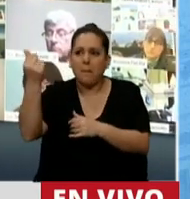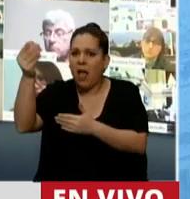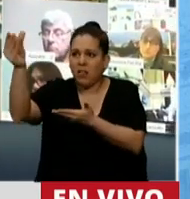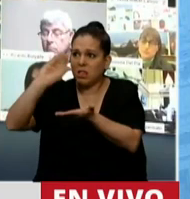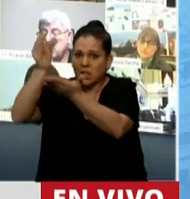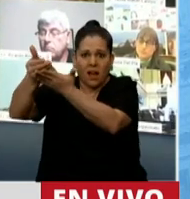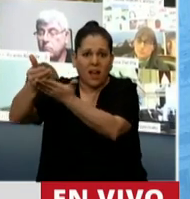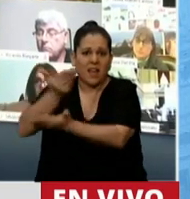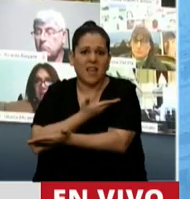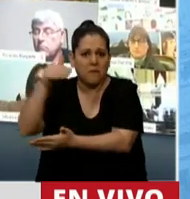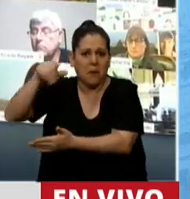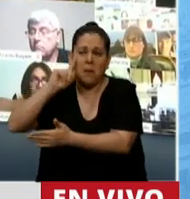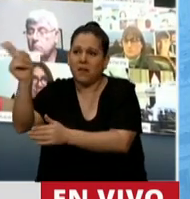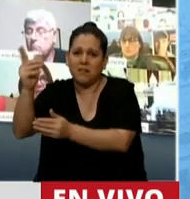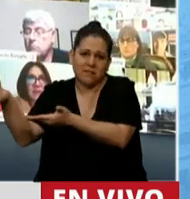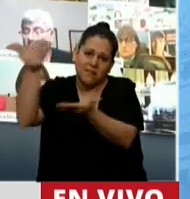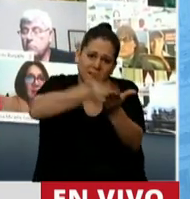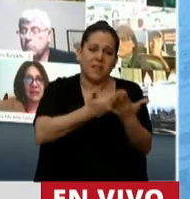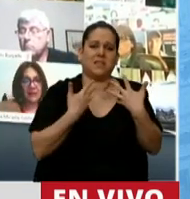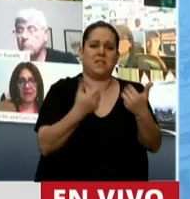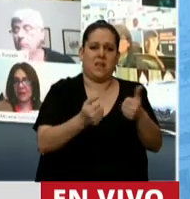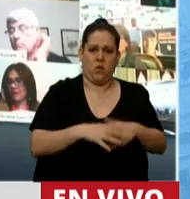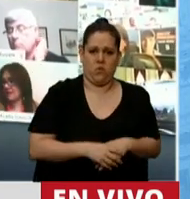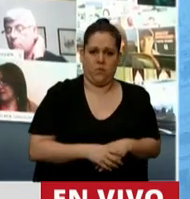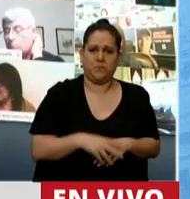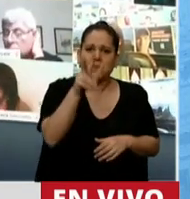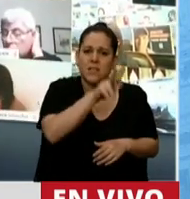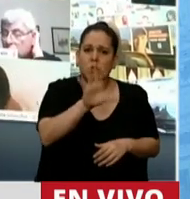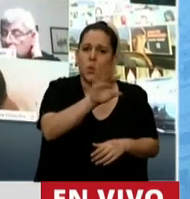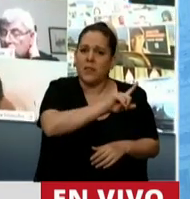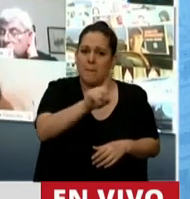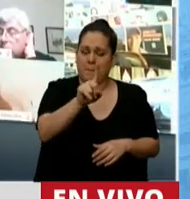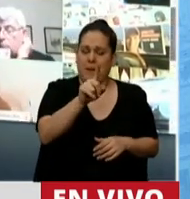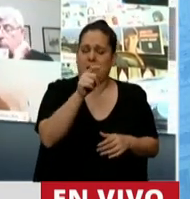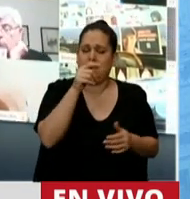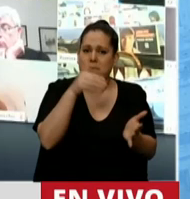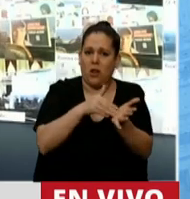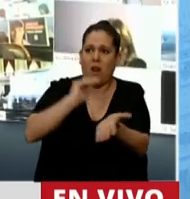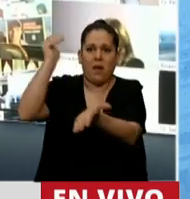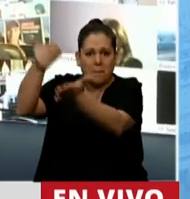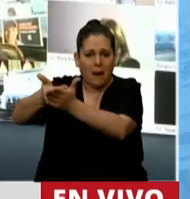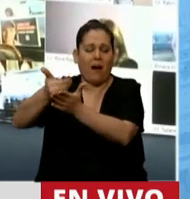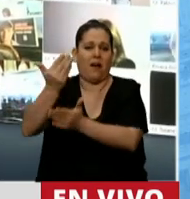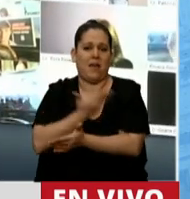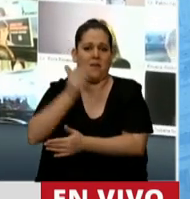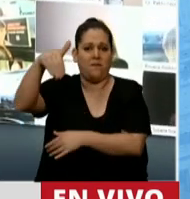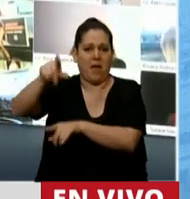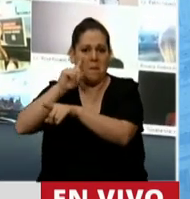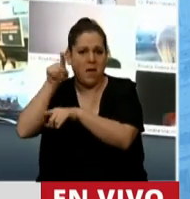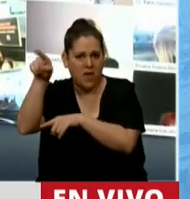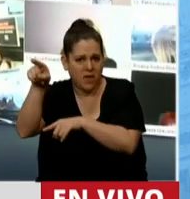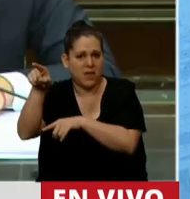la salud? Fíjese, se pagaron 350.000 millones de pesos de deuda y al presupuesto de salud se destinó